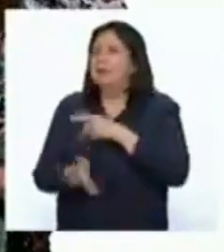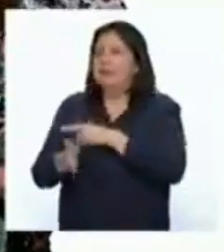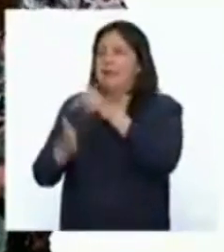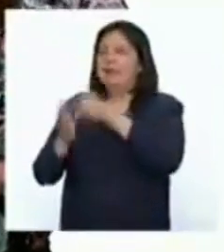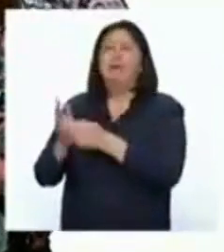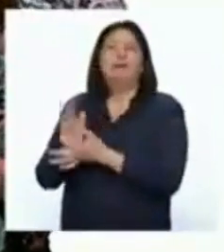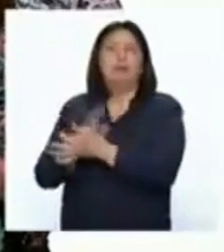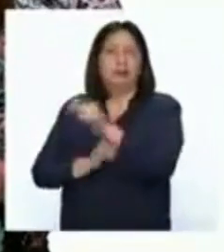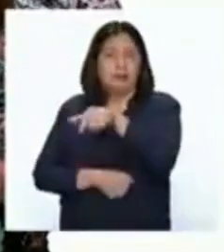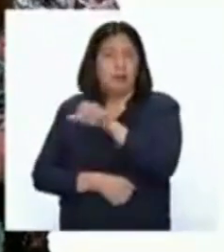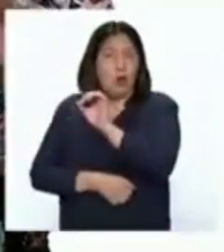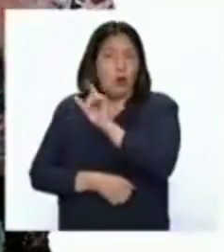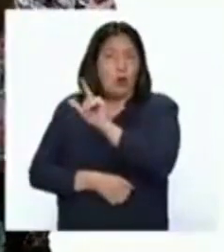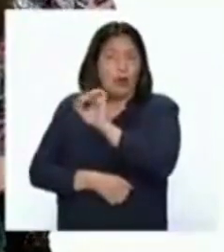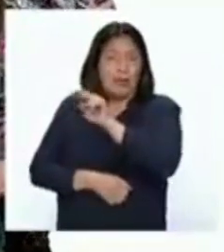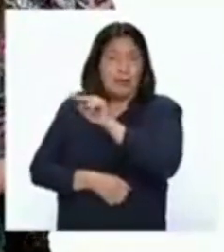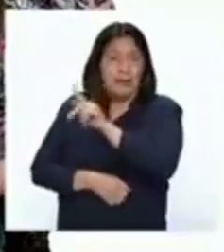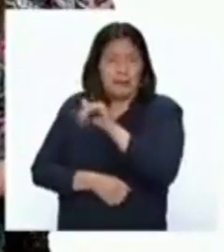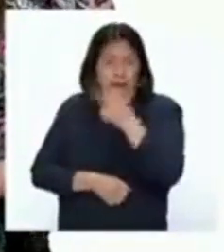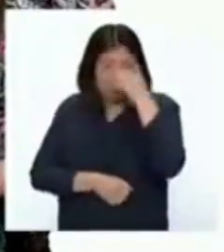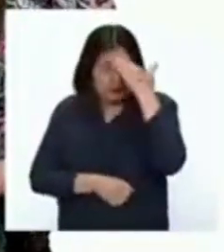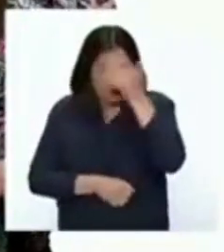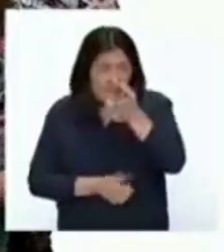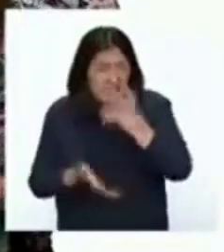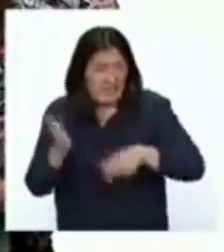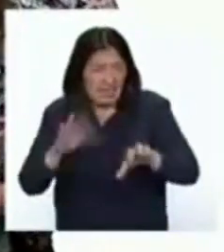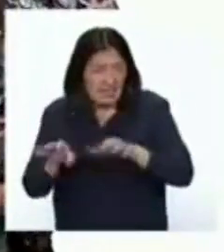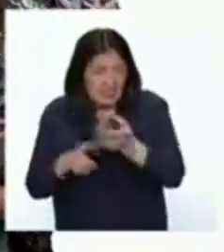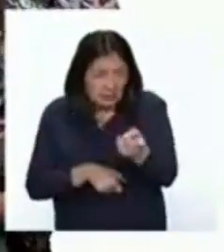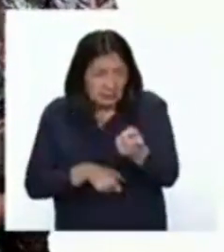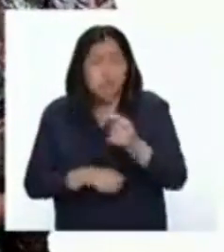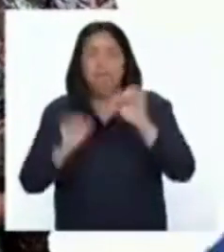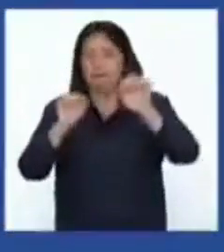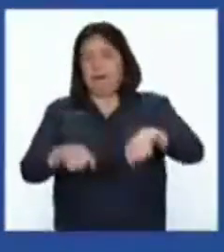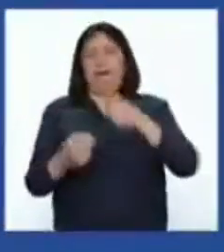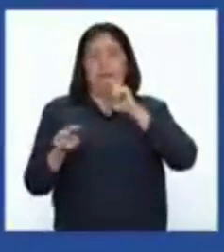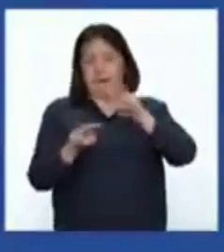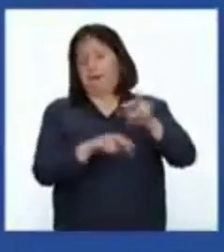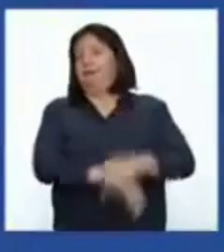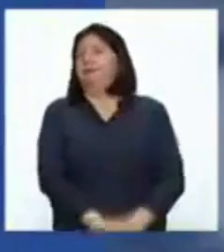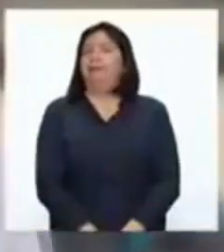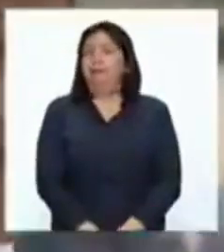Olenca Sosa. ¿Quieren saber de qué trata este proyecto? ¡Vamos a verlo!